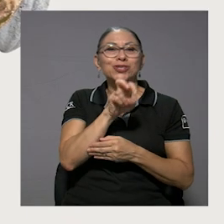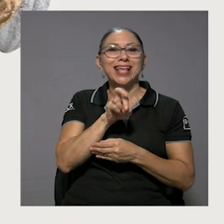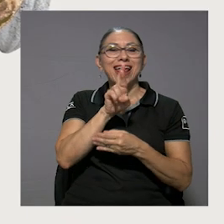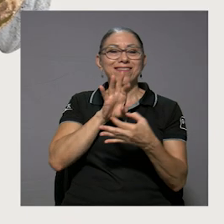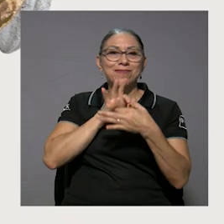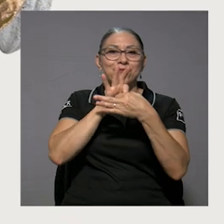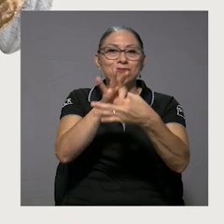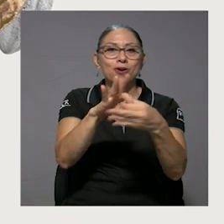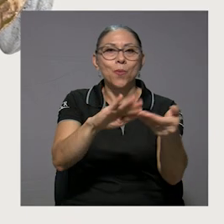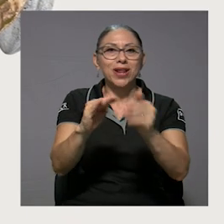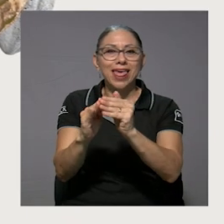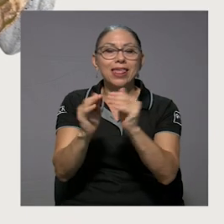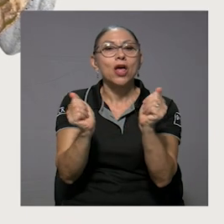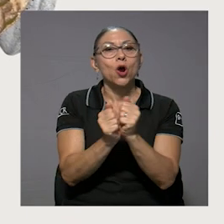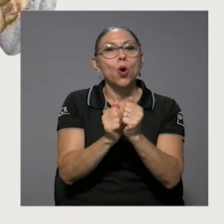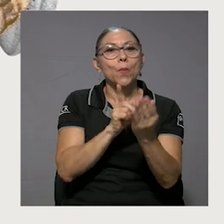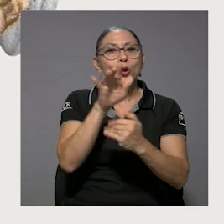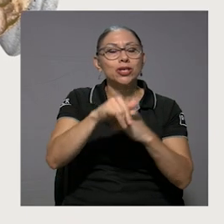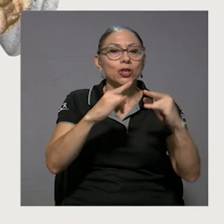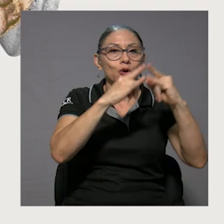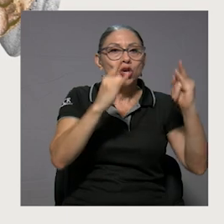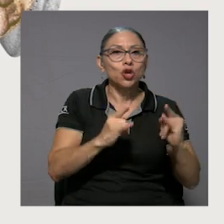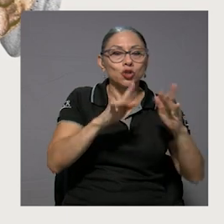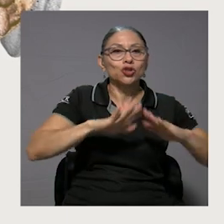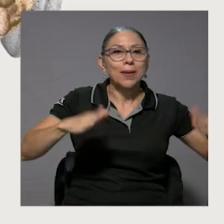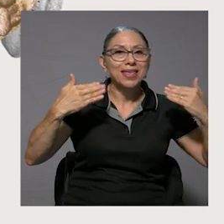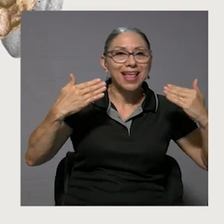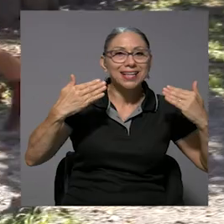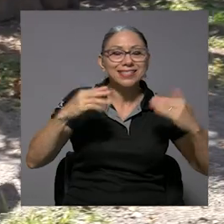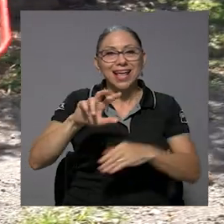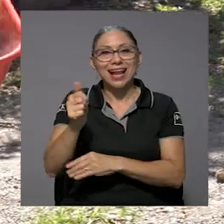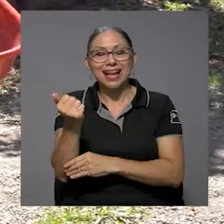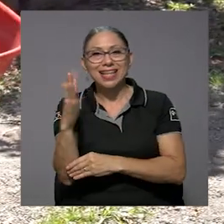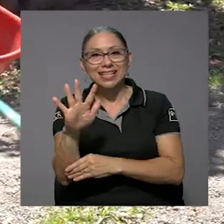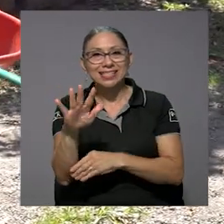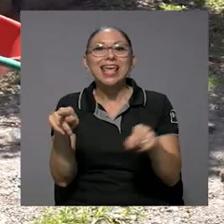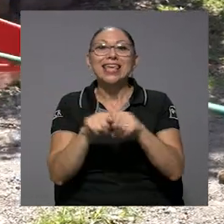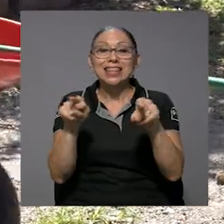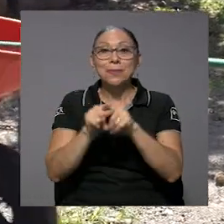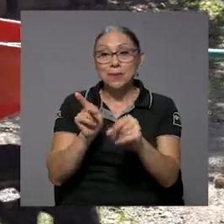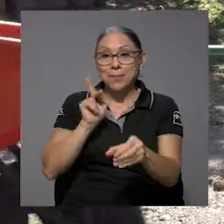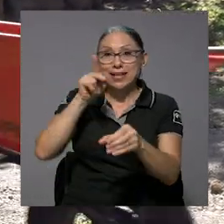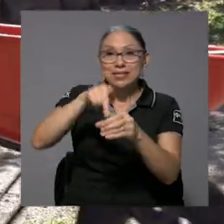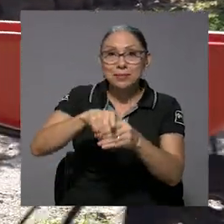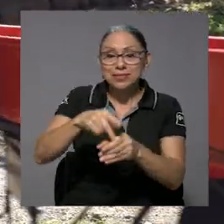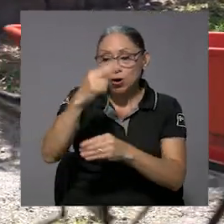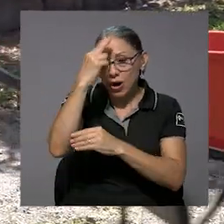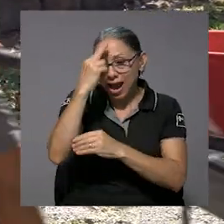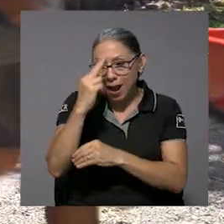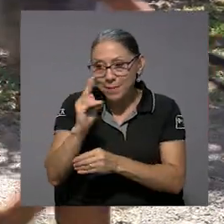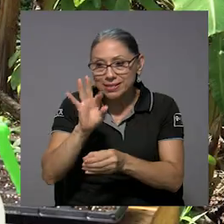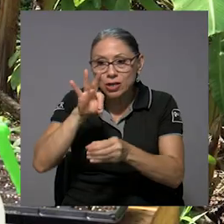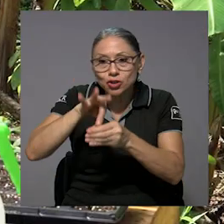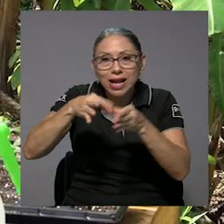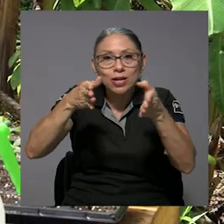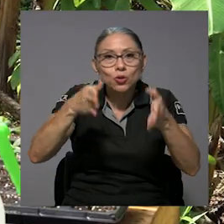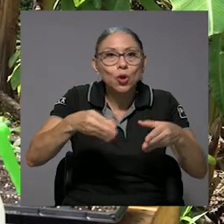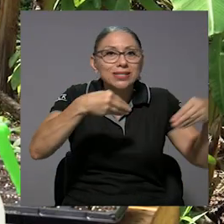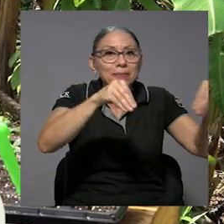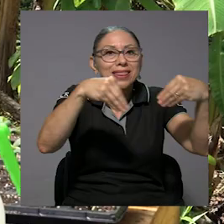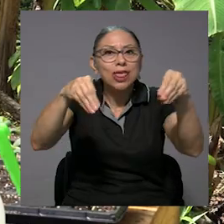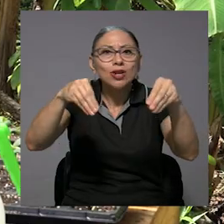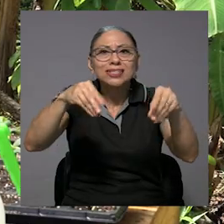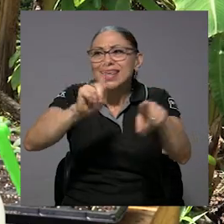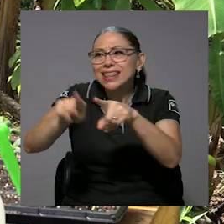UCR con la comunidad, entre el proyecto Kioscos Ambientales, el Canal 15 y la participación de campesinos, agricultoras,